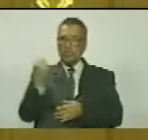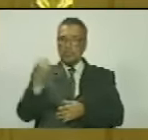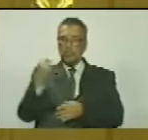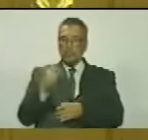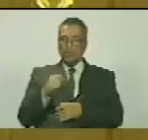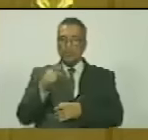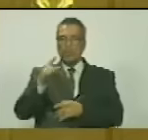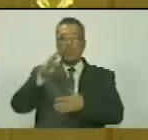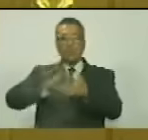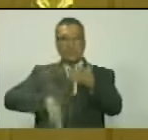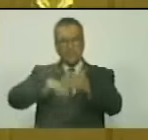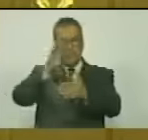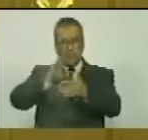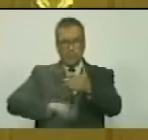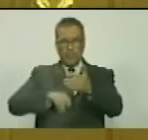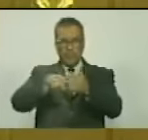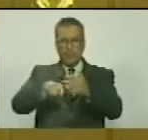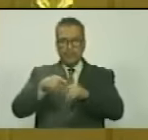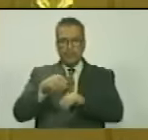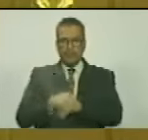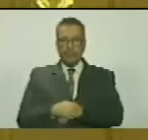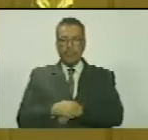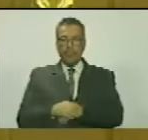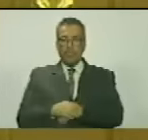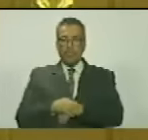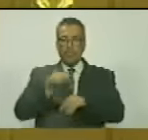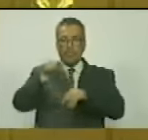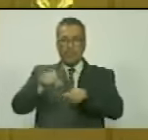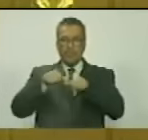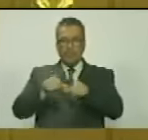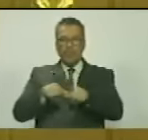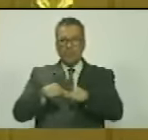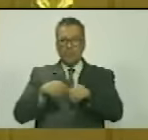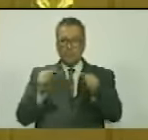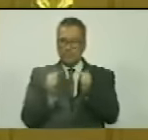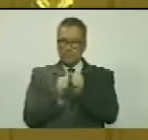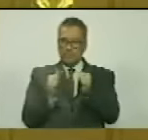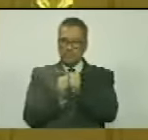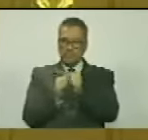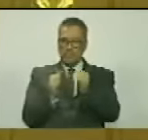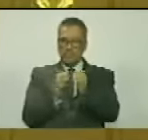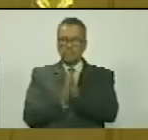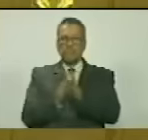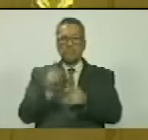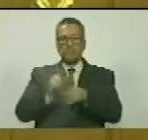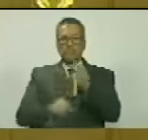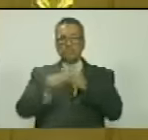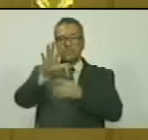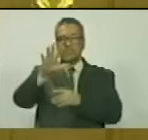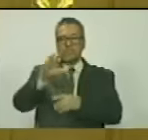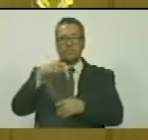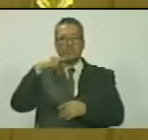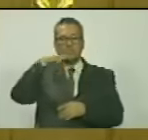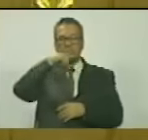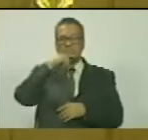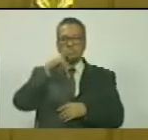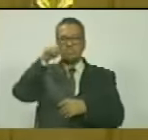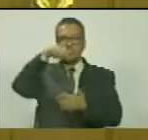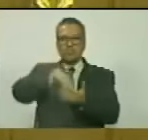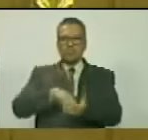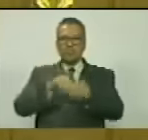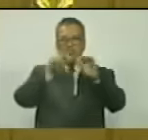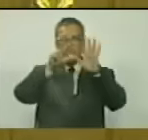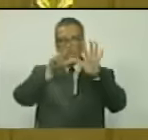Barcelona, actual Estado de Anzuate, el 5 de octubre de